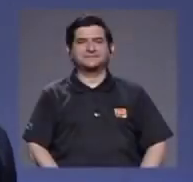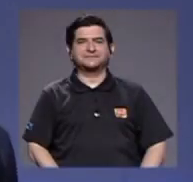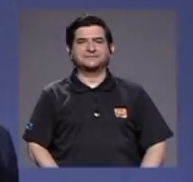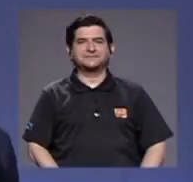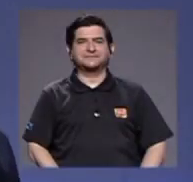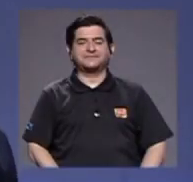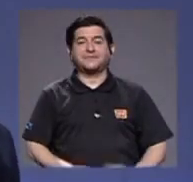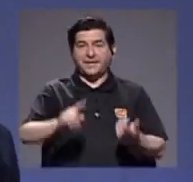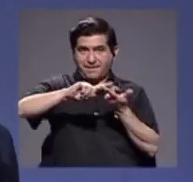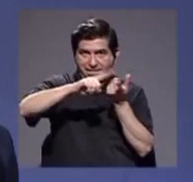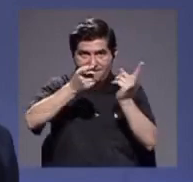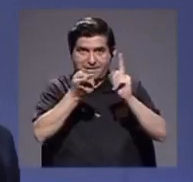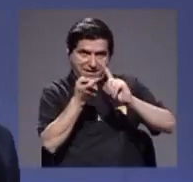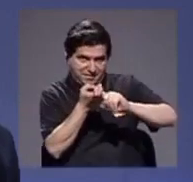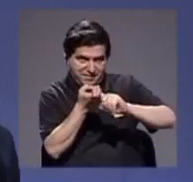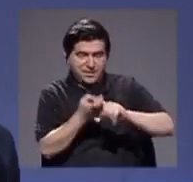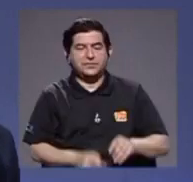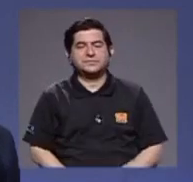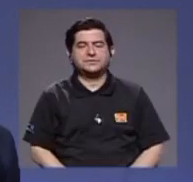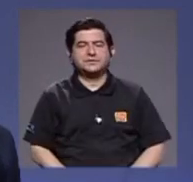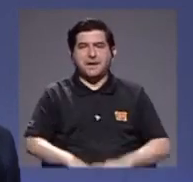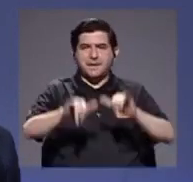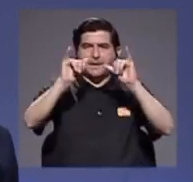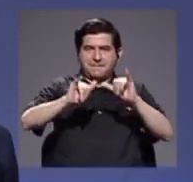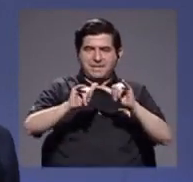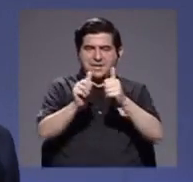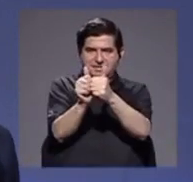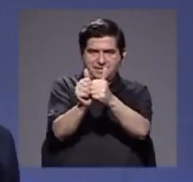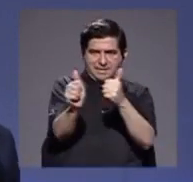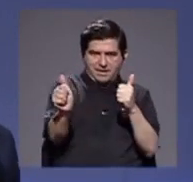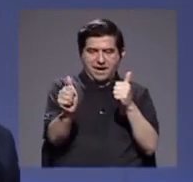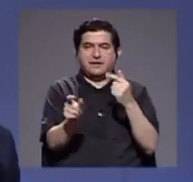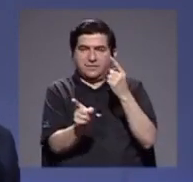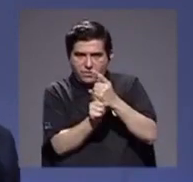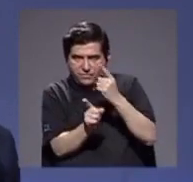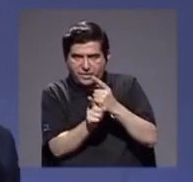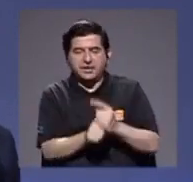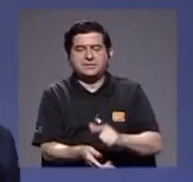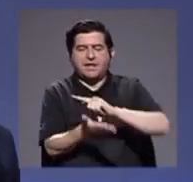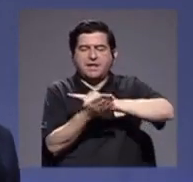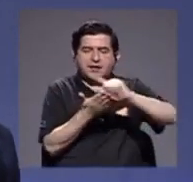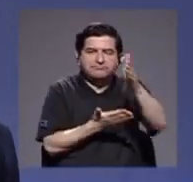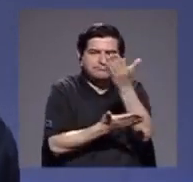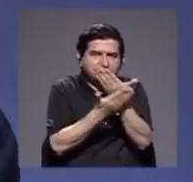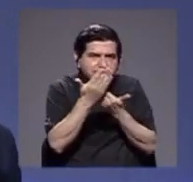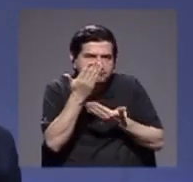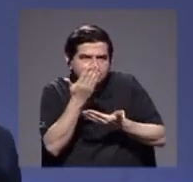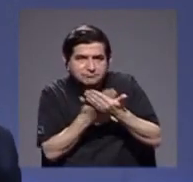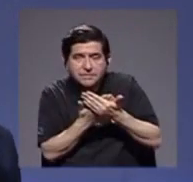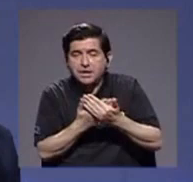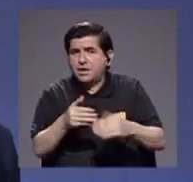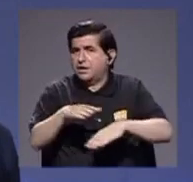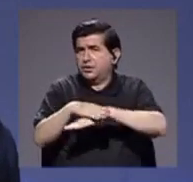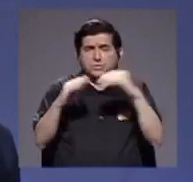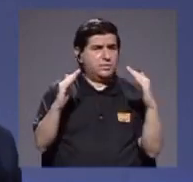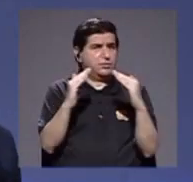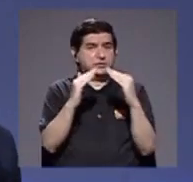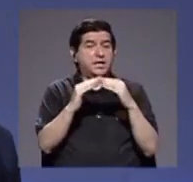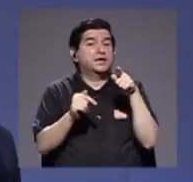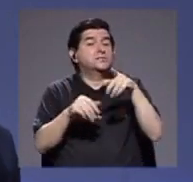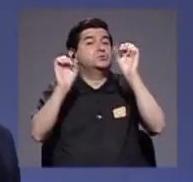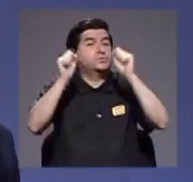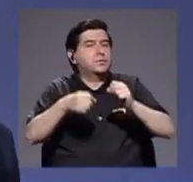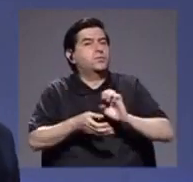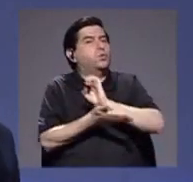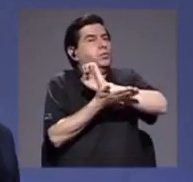Amigas y amigos, mantengan la sana distancia, lávense las manos, no salgan de su casa si lo pueden